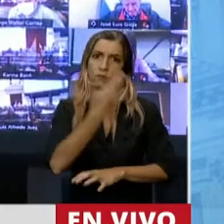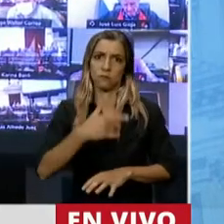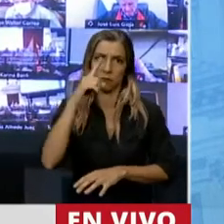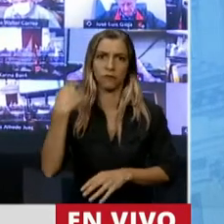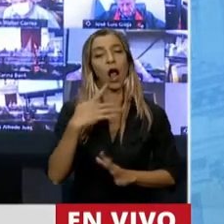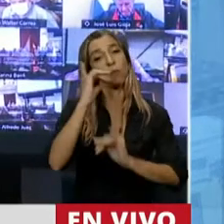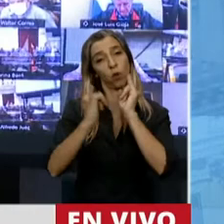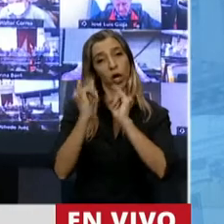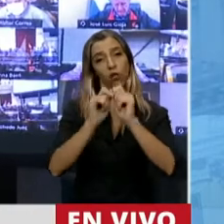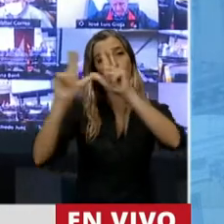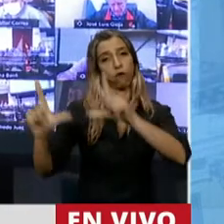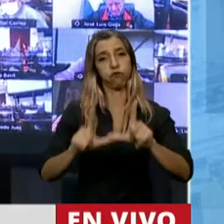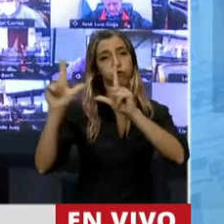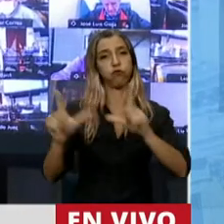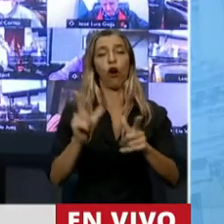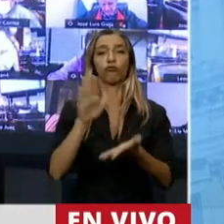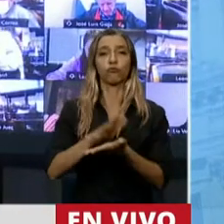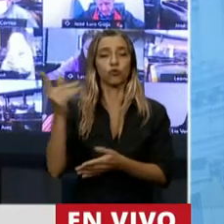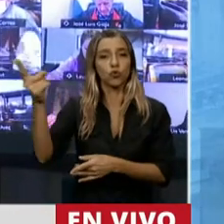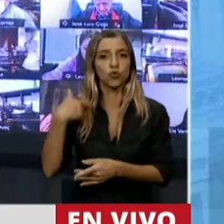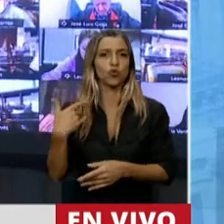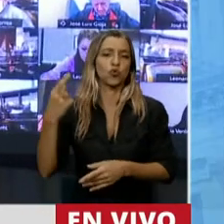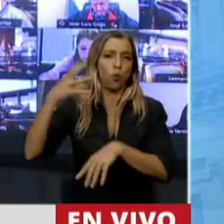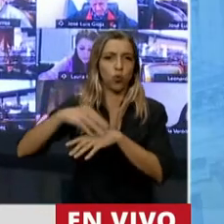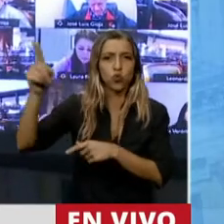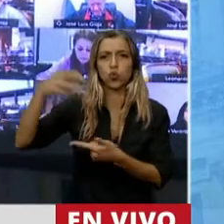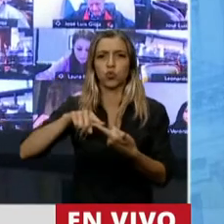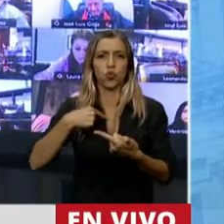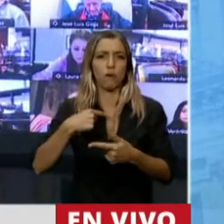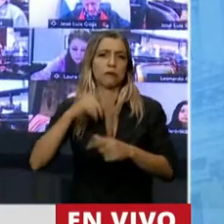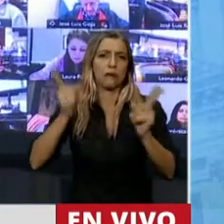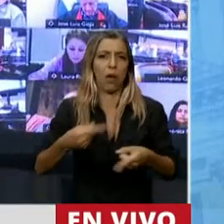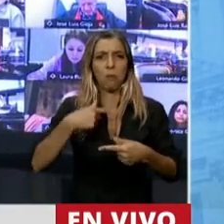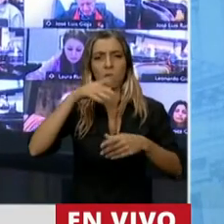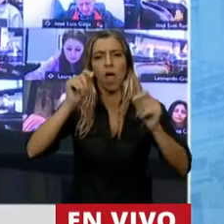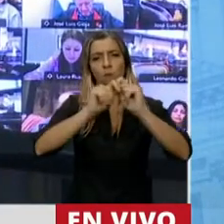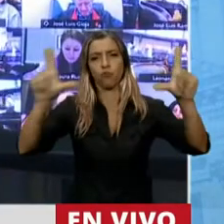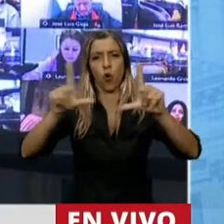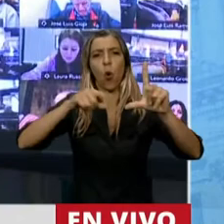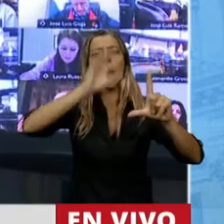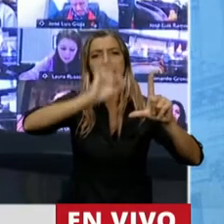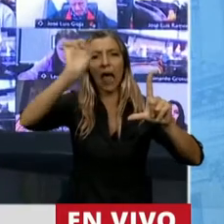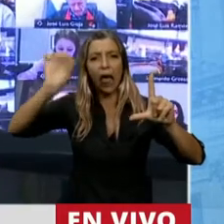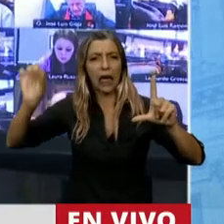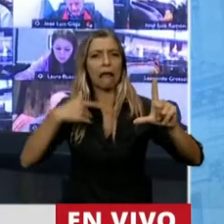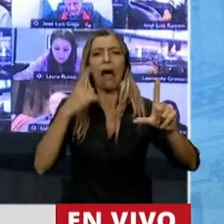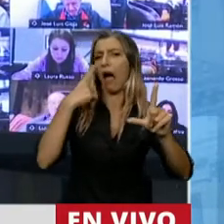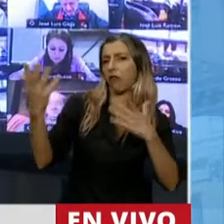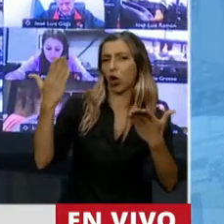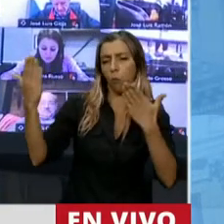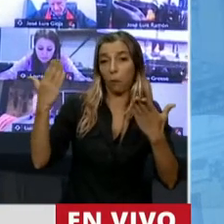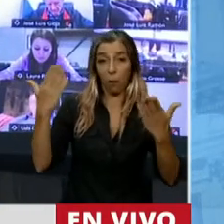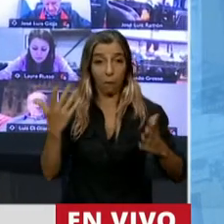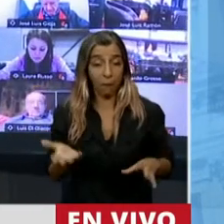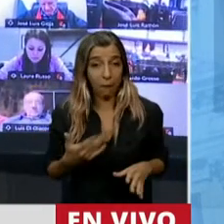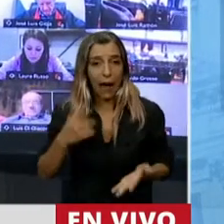de lo que debía hacer comparando el cuadro y las medidas tomadas de Argentina. Ese fue el corto plazo. ¿Cuál fue el